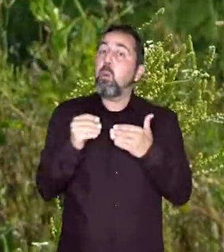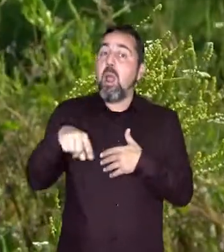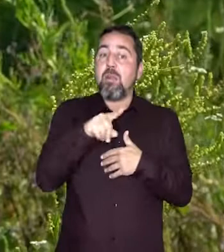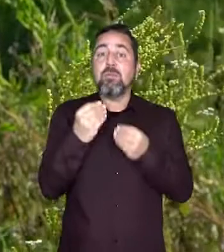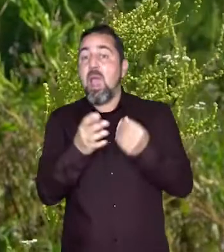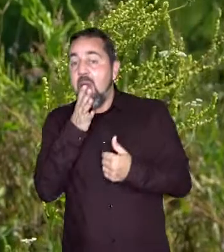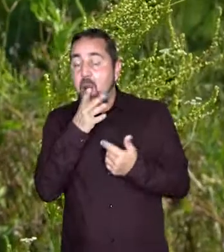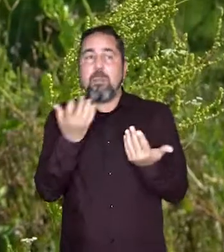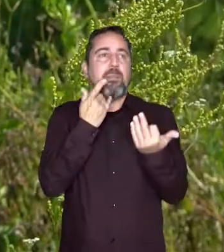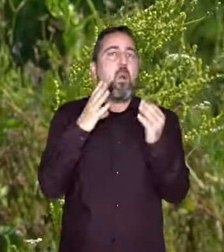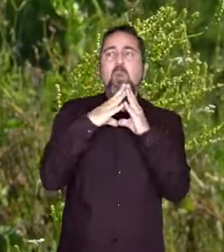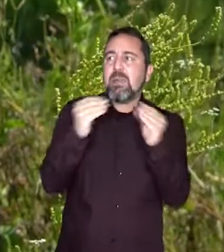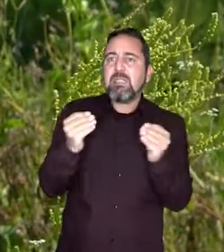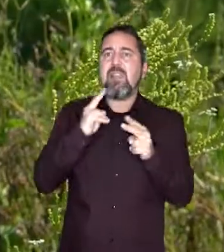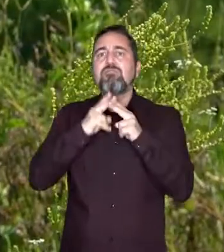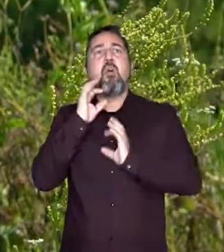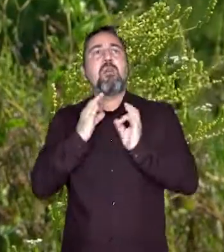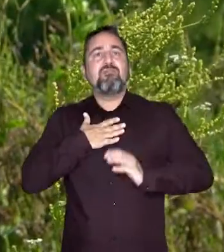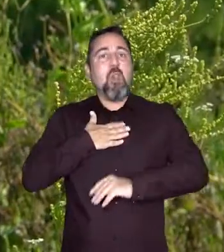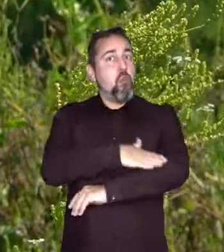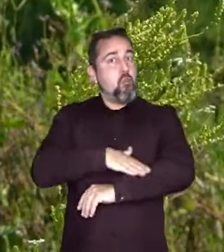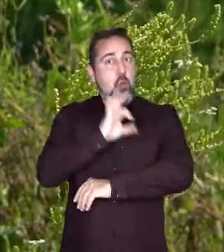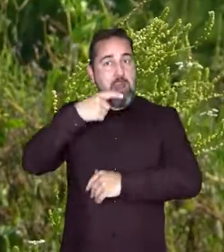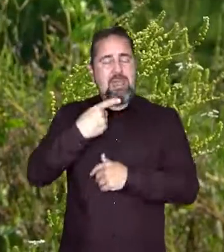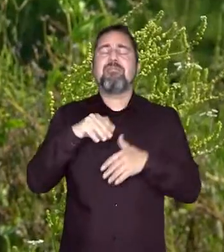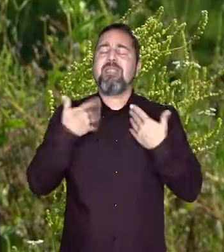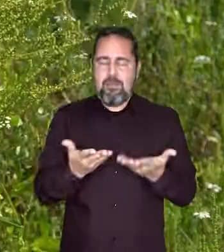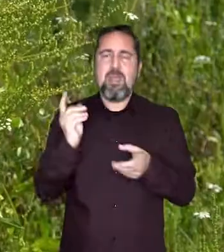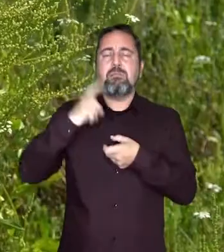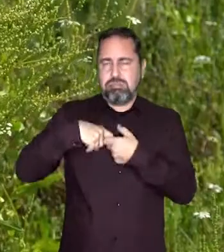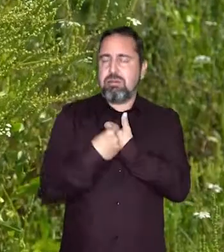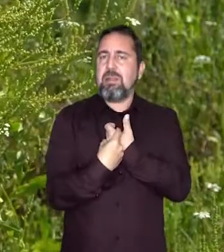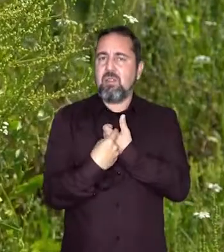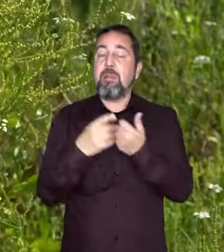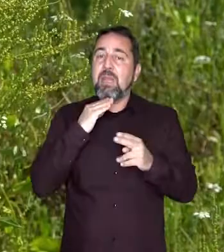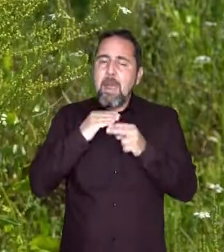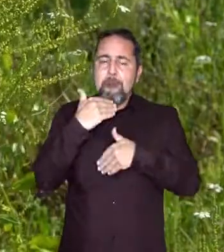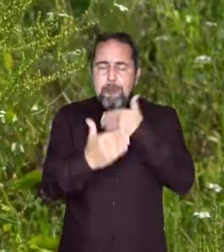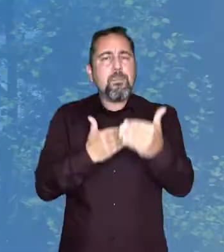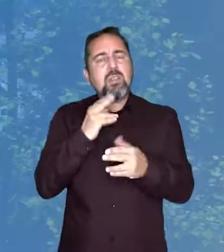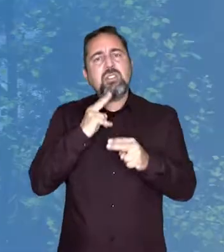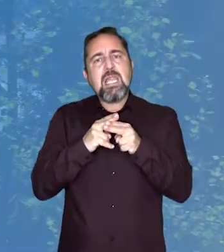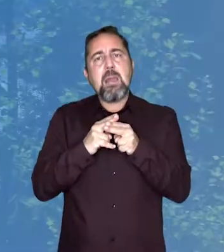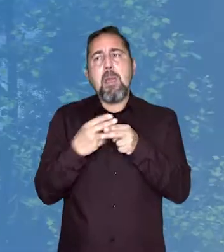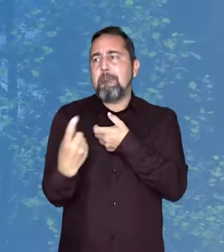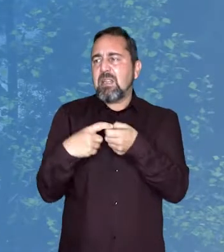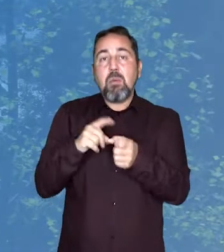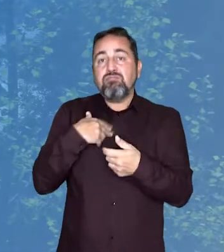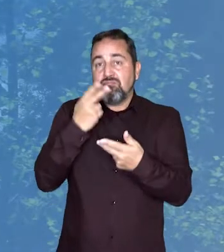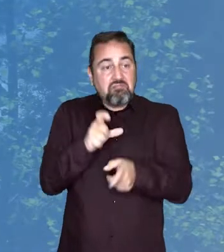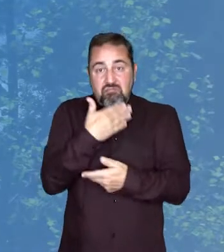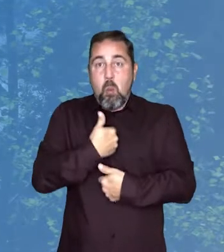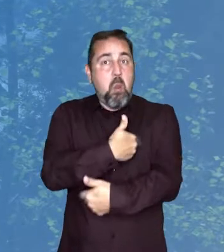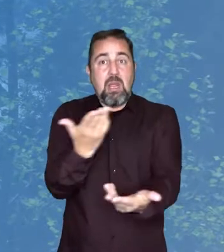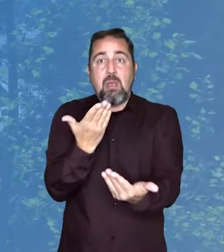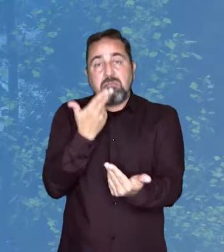diferentes usuarios del agua, universidades y organizaciones no gubernamentales. Asimismo, se desarrolla un proceso participativo en el